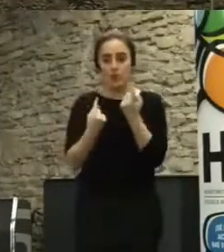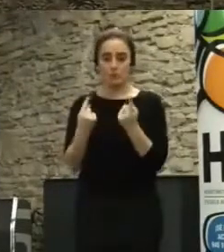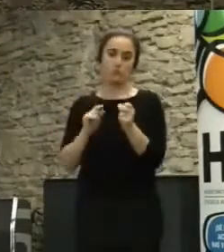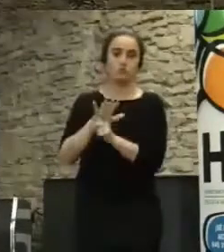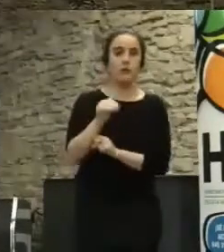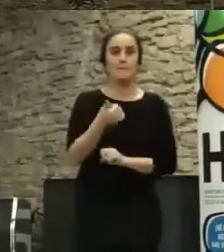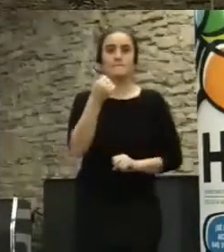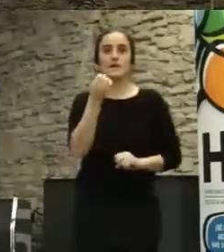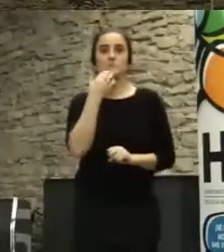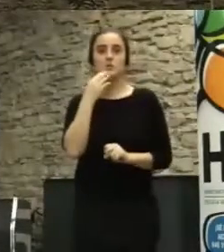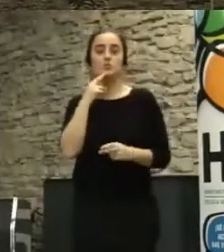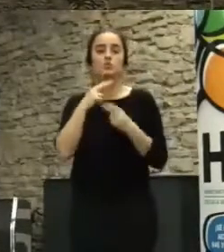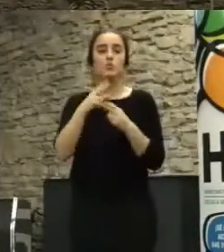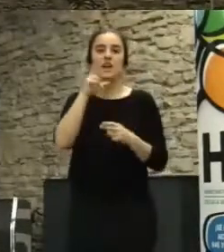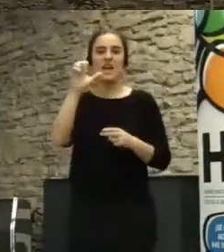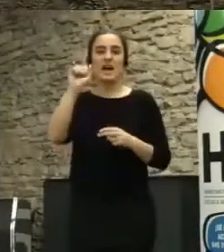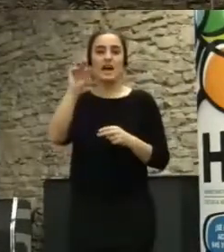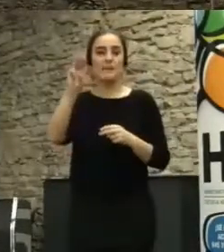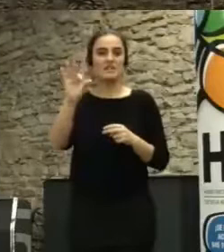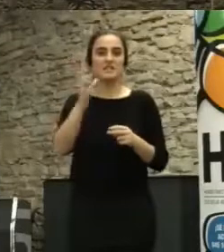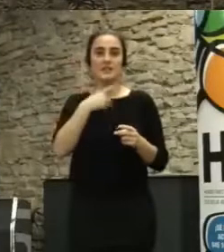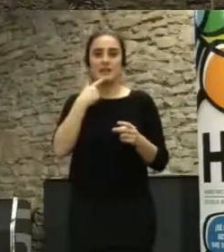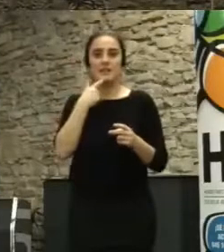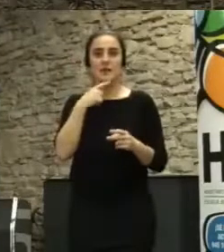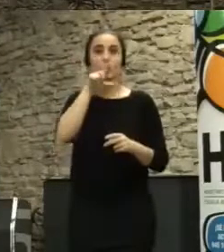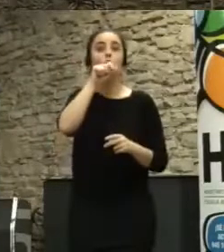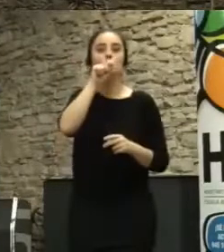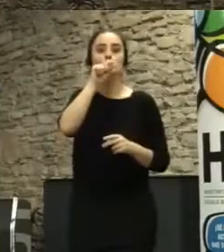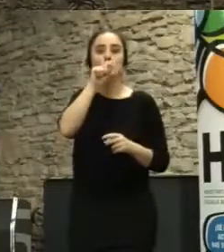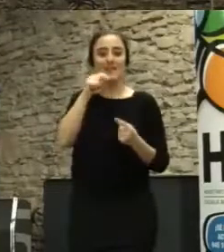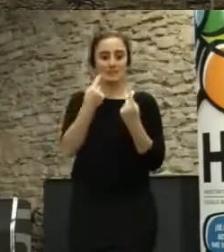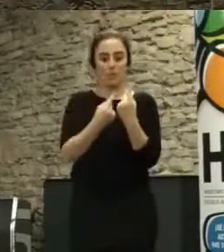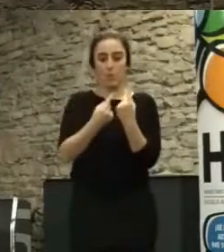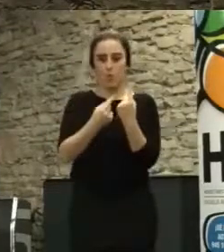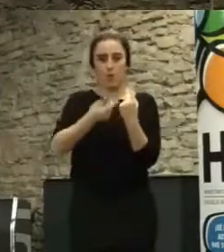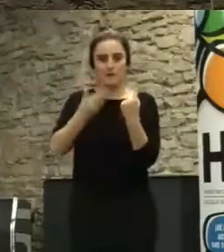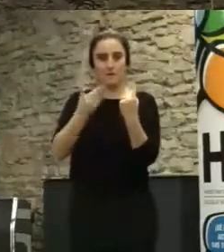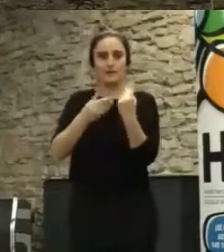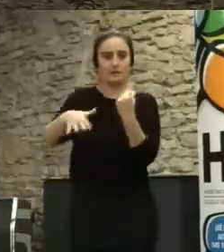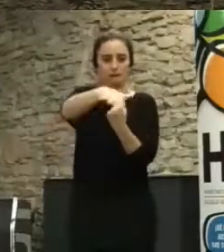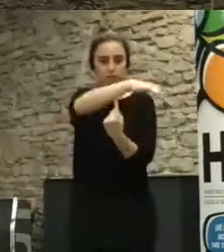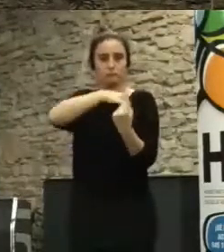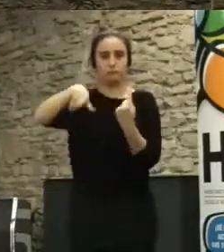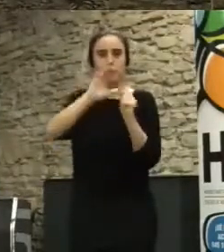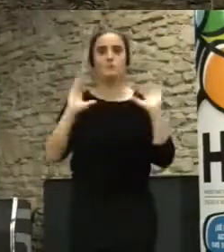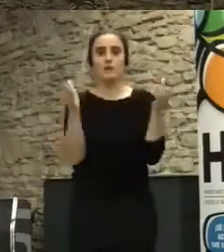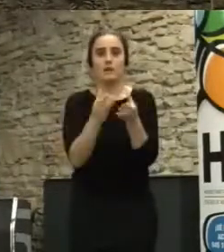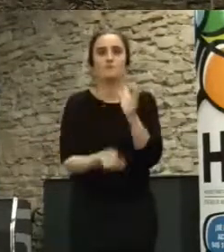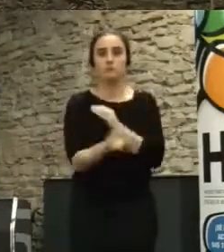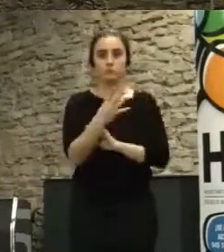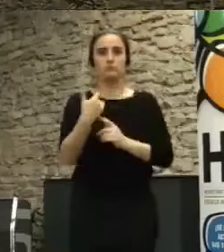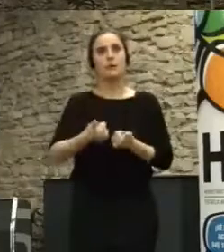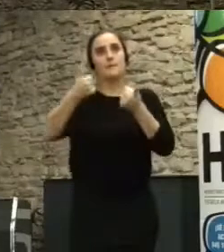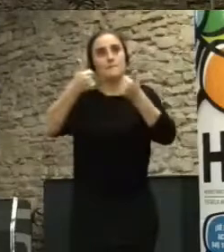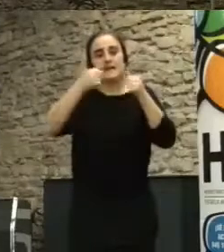Hay los llamados hubs, ¿no? Es decir, alrededor de un Twitter importante se teje una comunidad. Pero es mucho más transversal, es mucho más